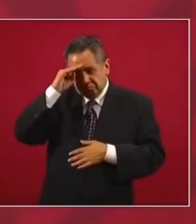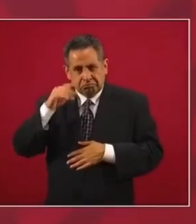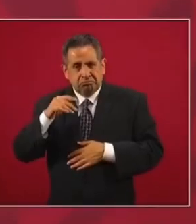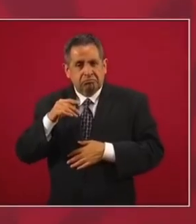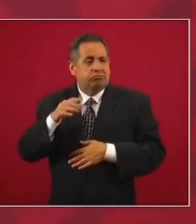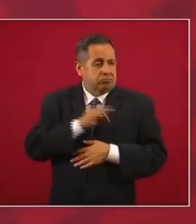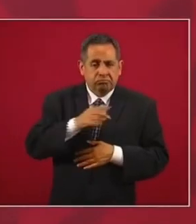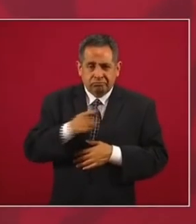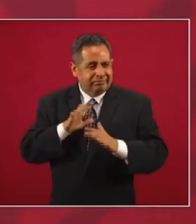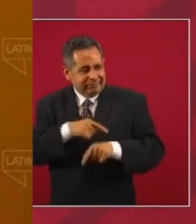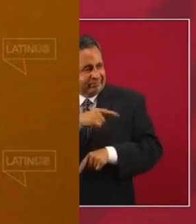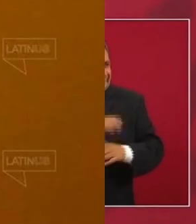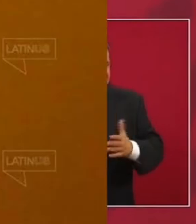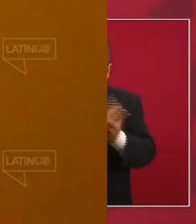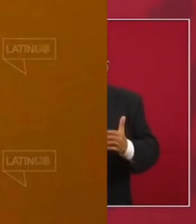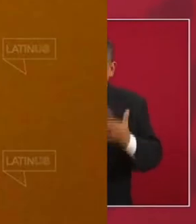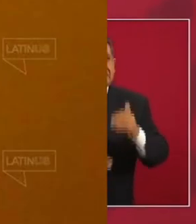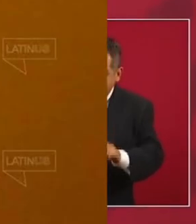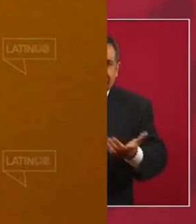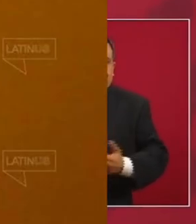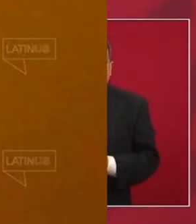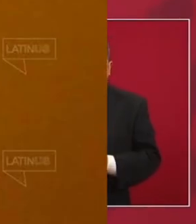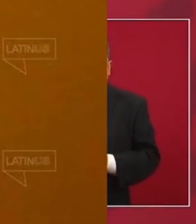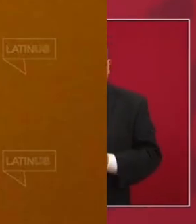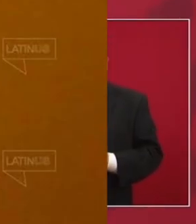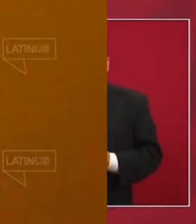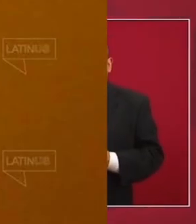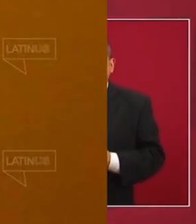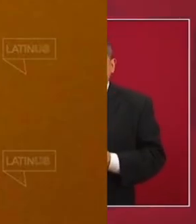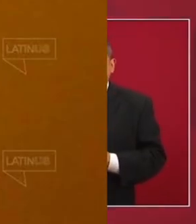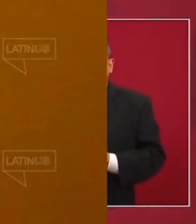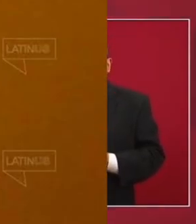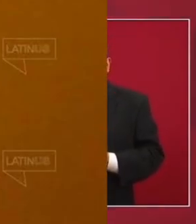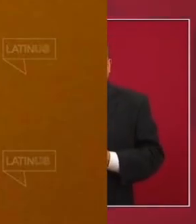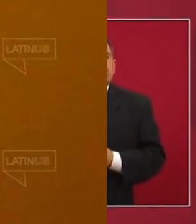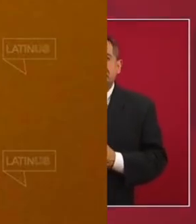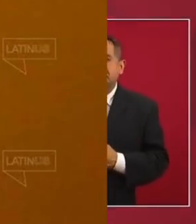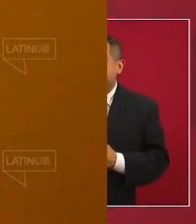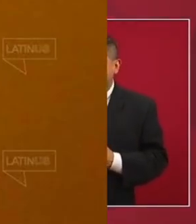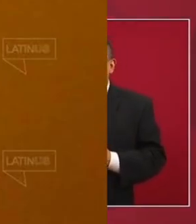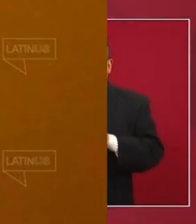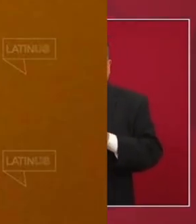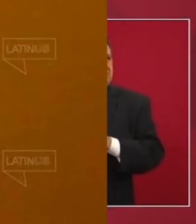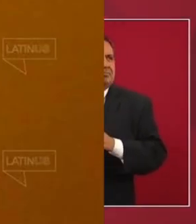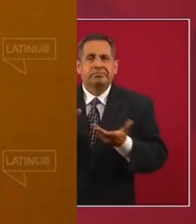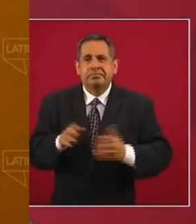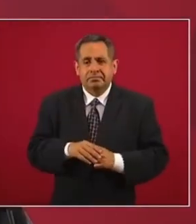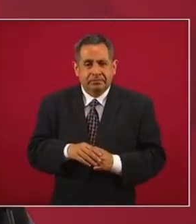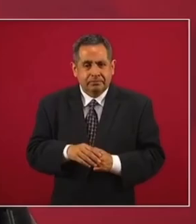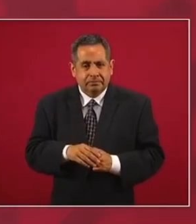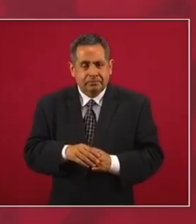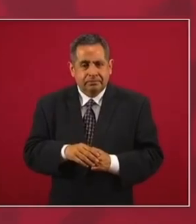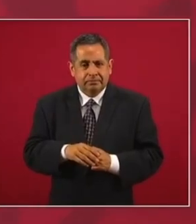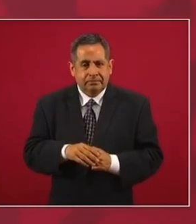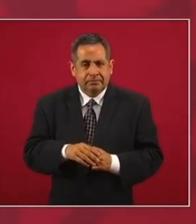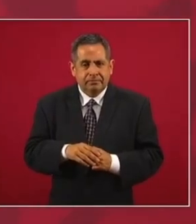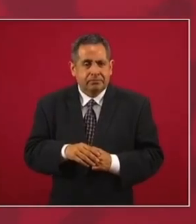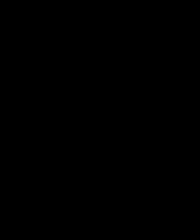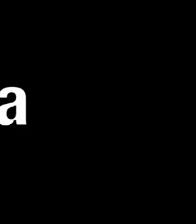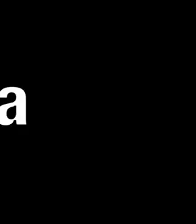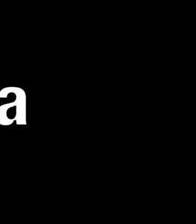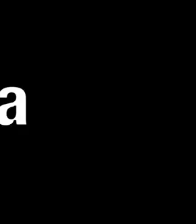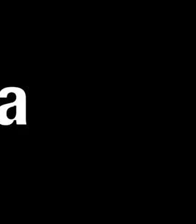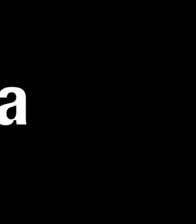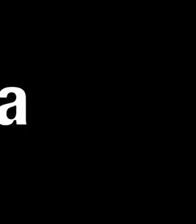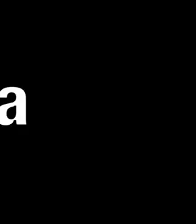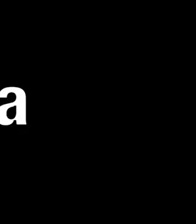pocos, que había que terminar con el régimen de corrupción, sino todo muy gremialista.